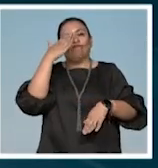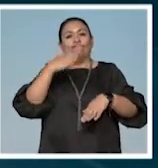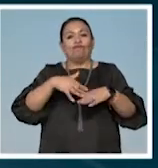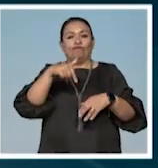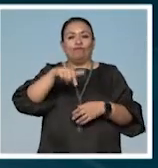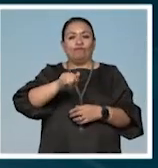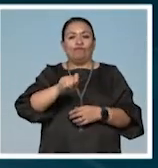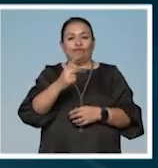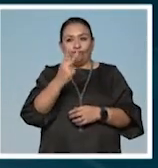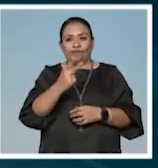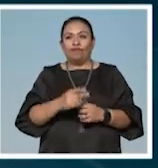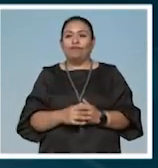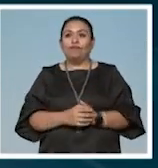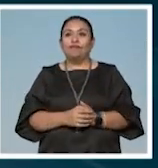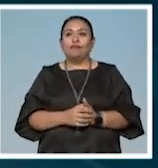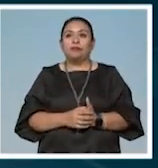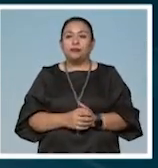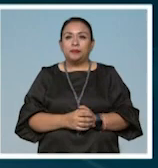en Canal 22.